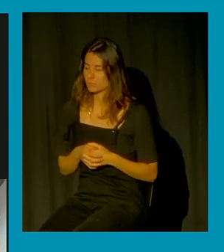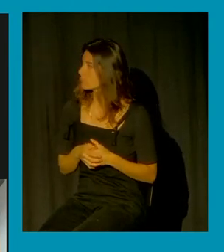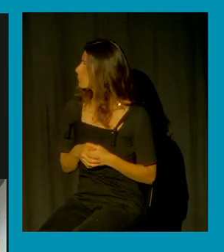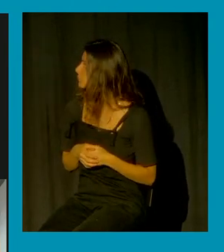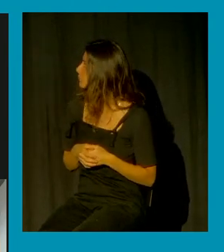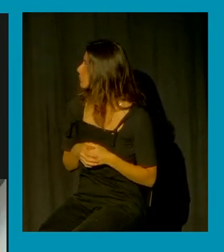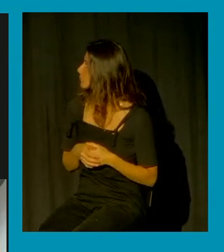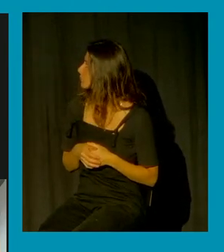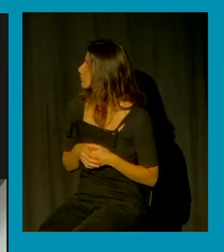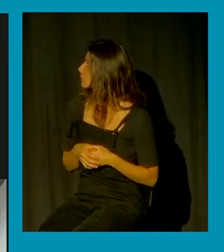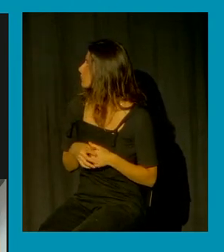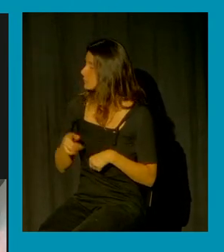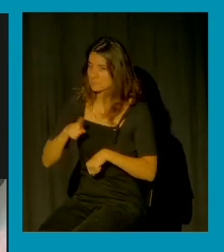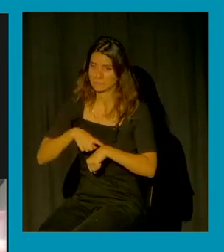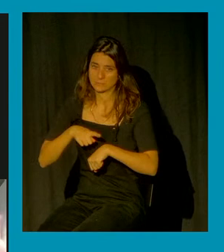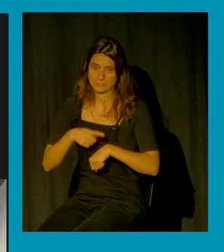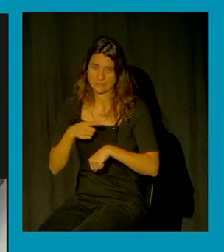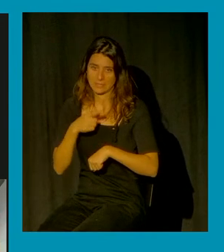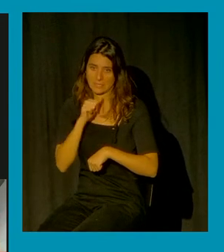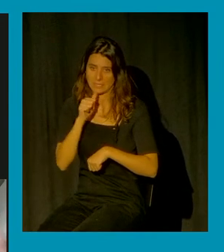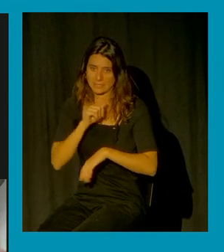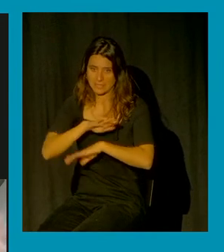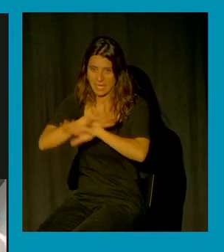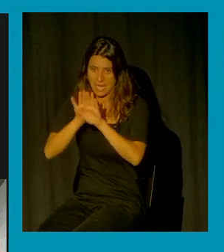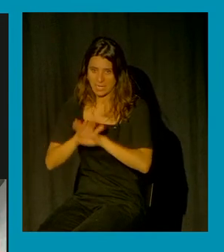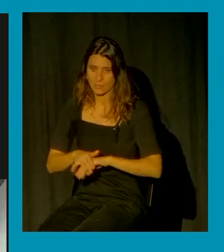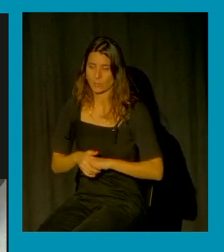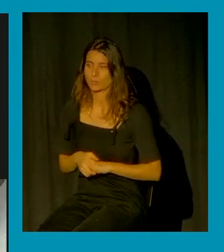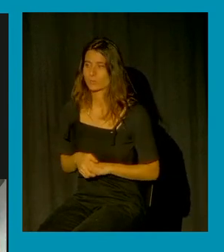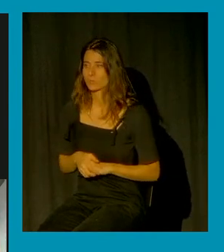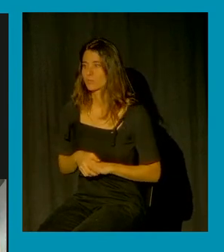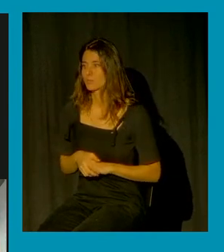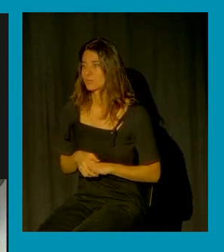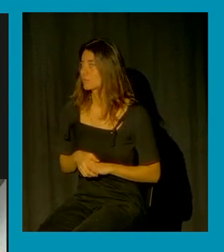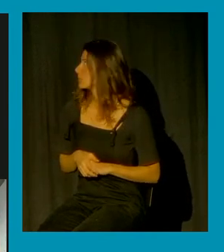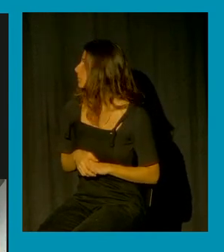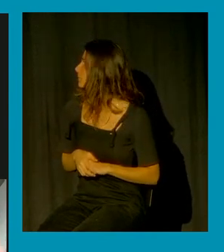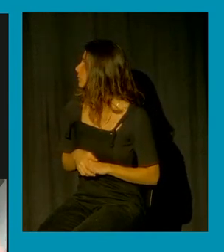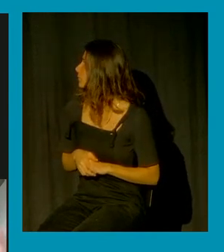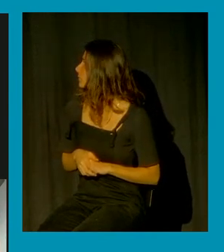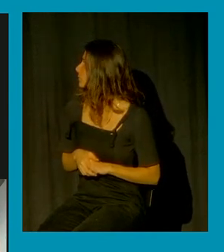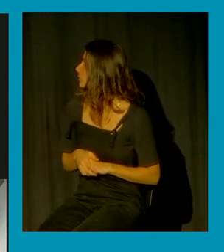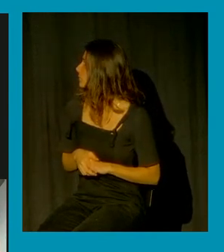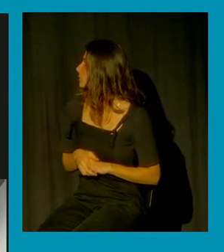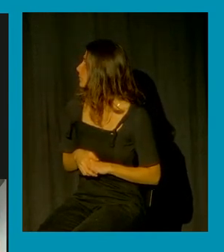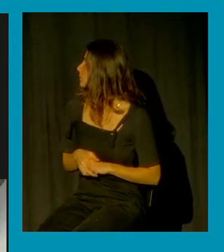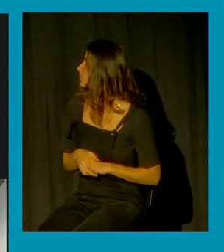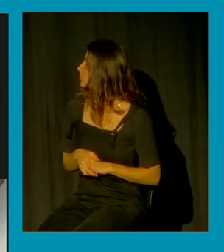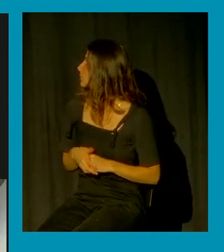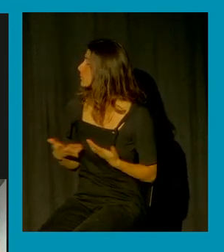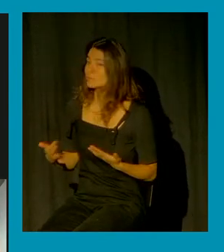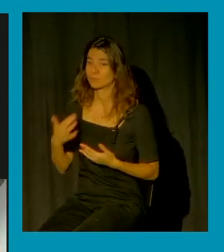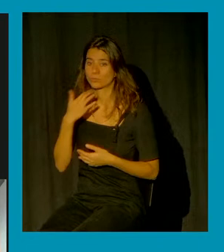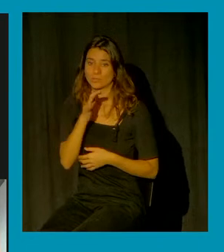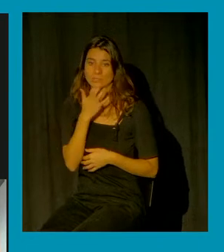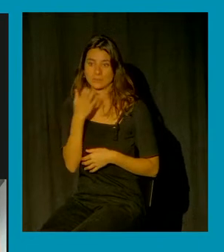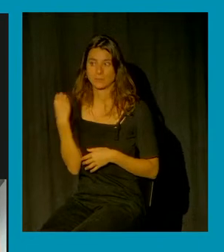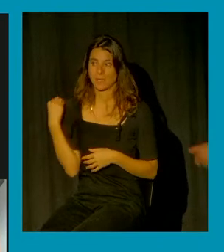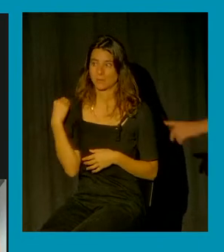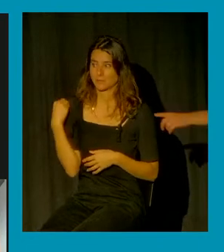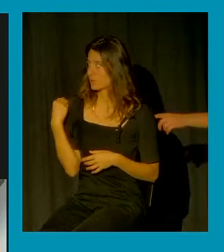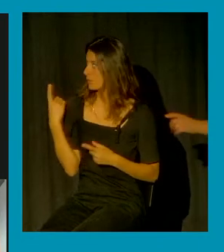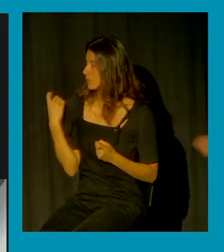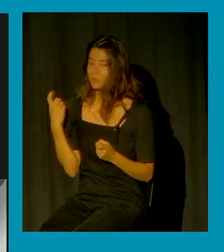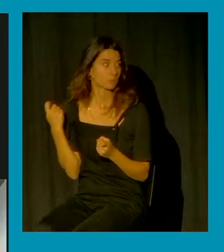falta poco ya para terminar porque además también es que estoy como en una nube entonces tampoco sé si se me está avisando de que me queda poco